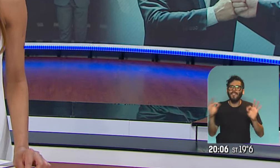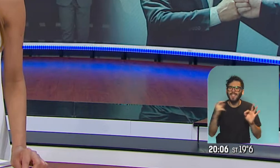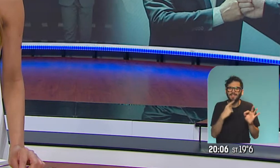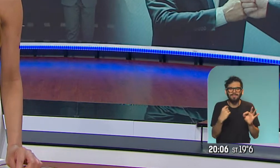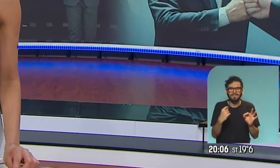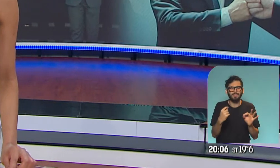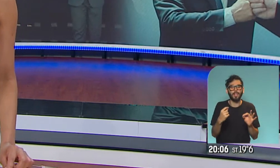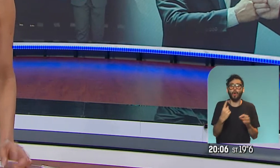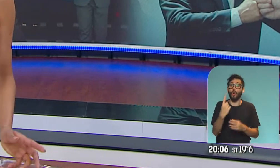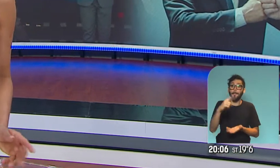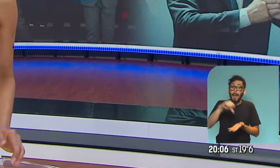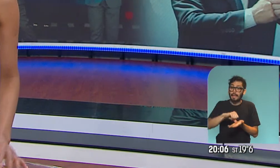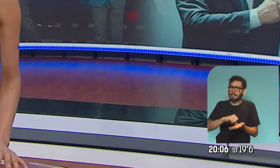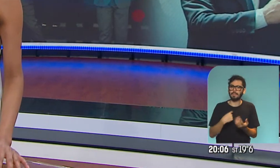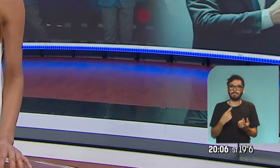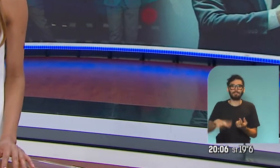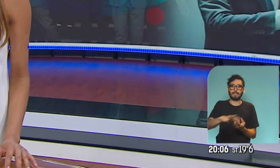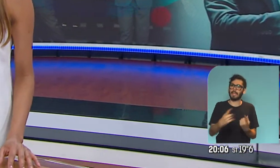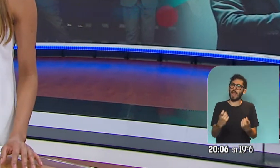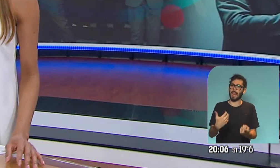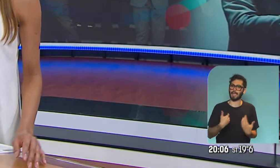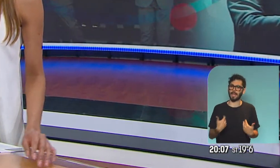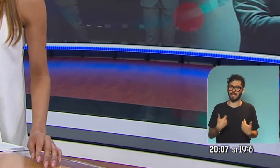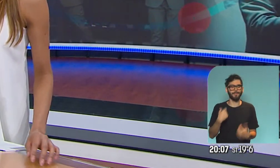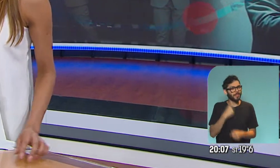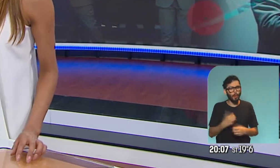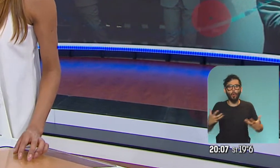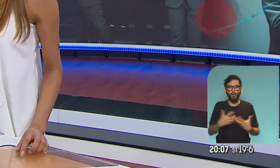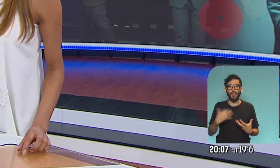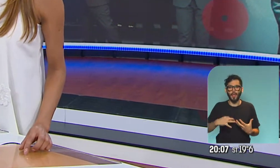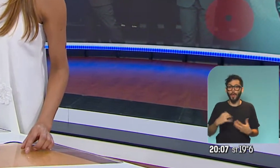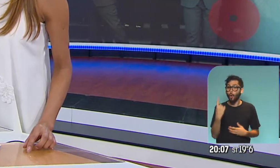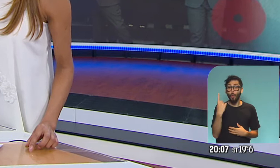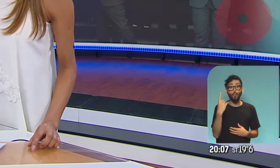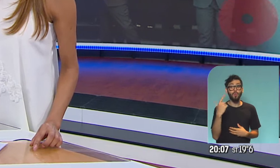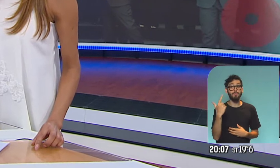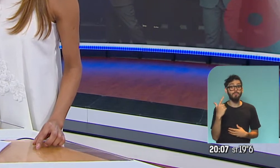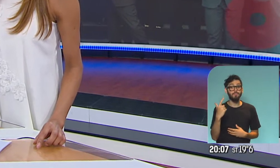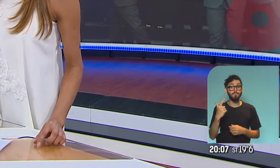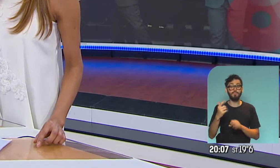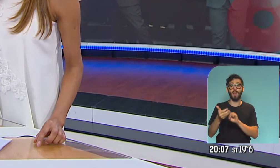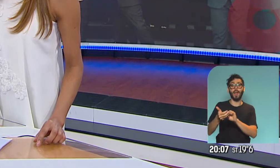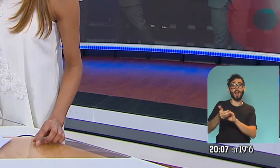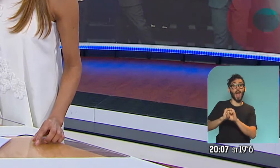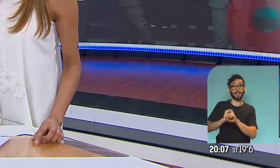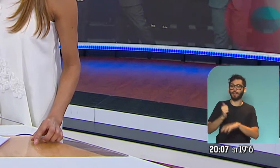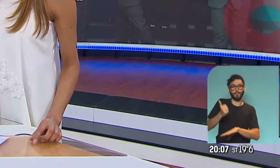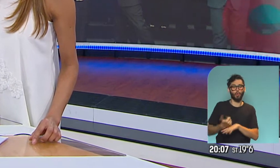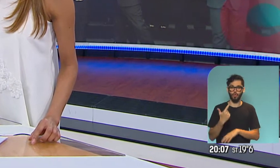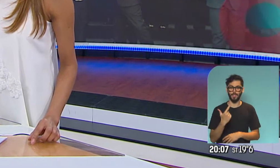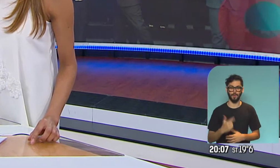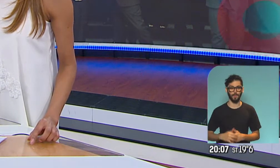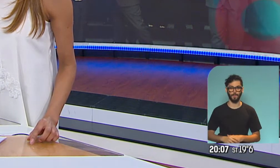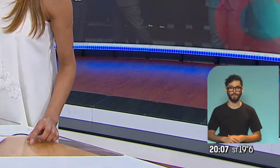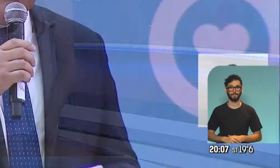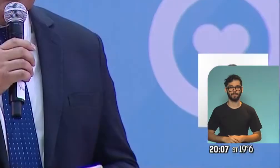nos necesita, nos exige trabajar juntos. El único ausente fue el jefe de gobierno de la Ciudad de Buenos Aires, Horacio Rodríguez Larreta.